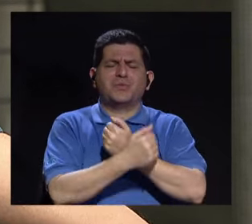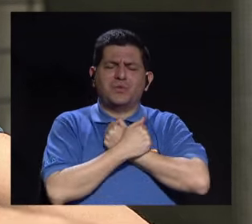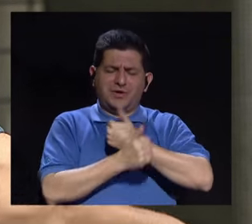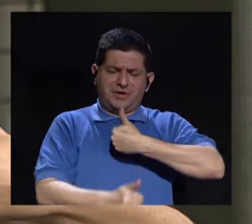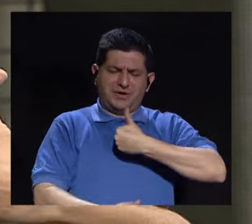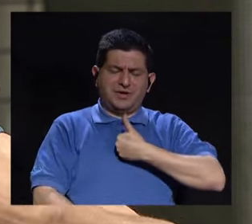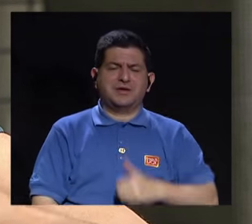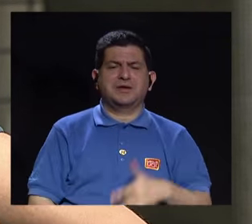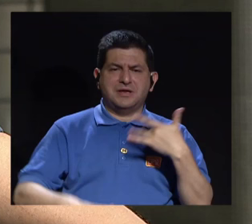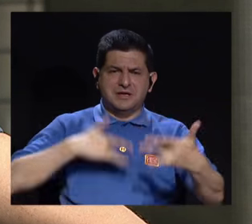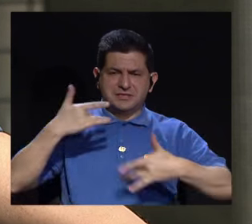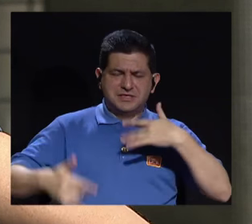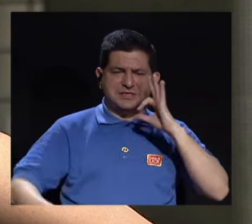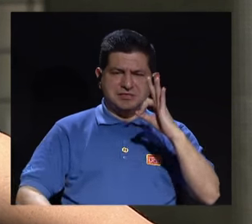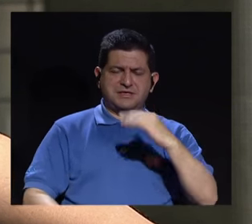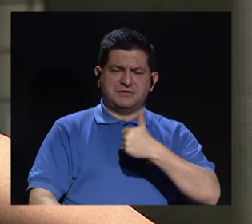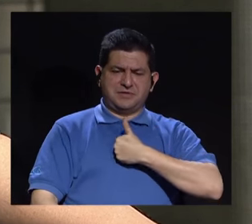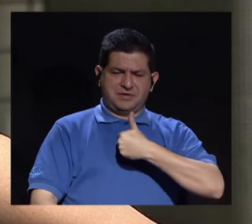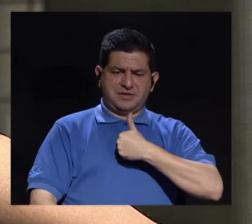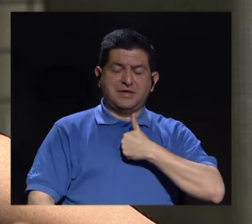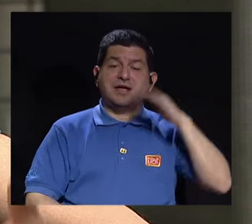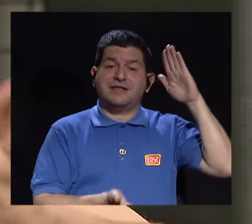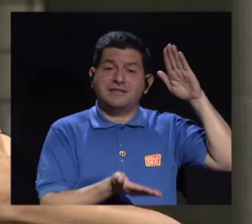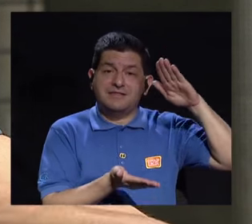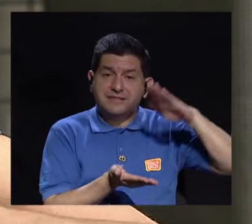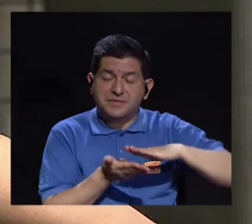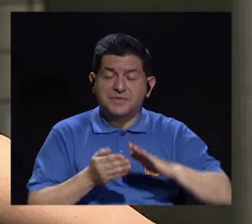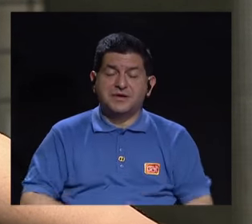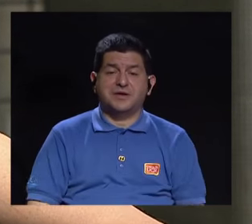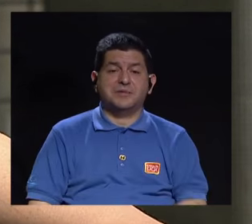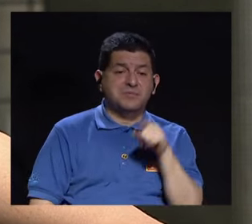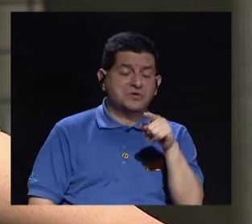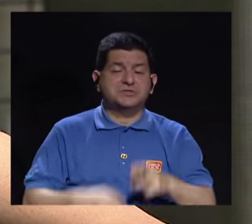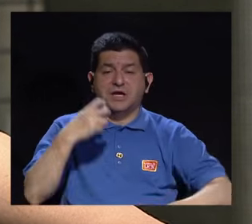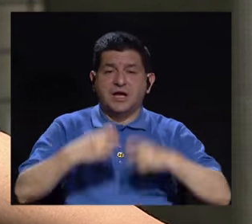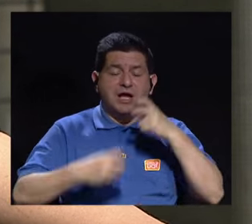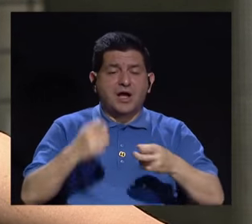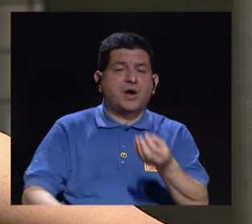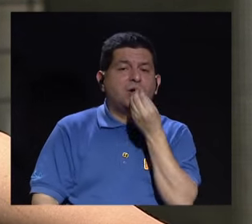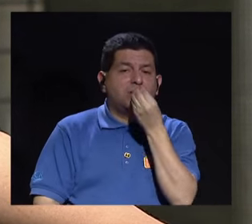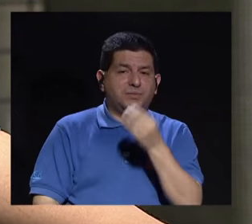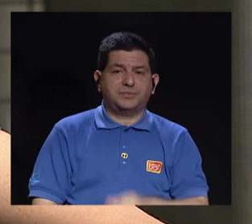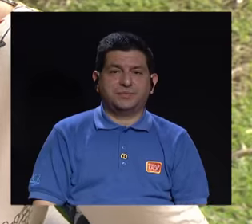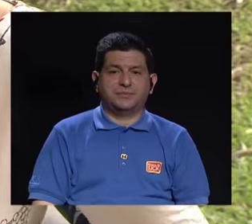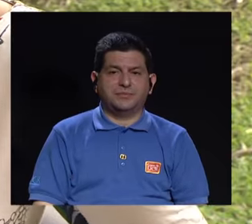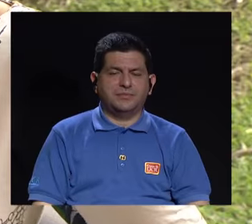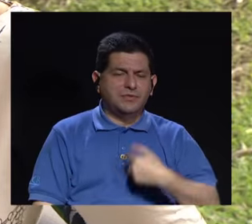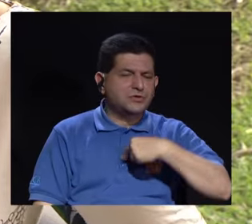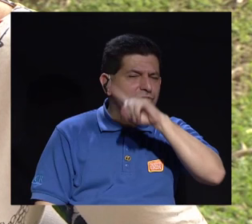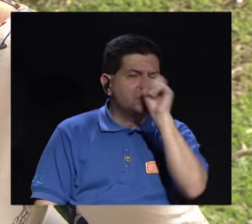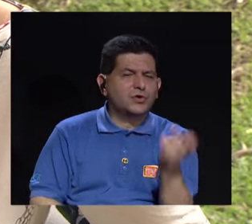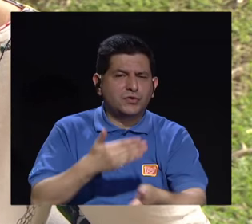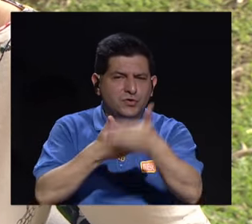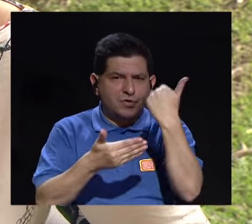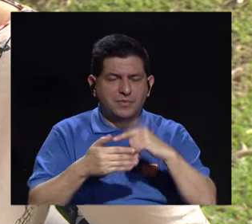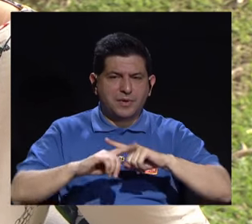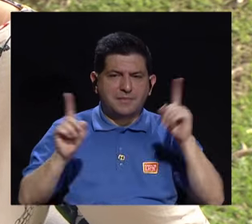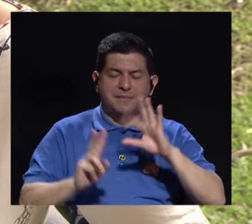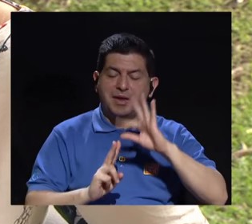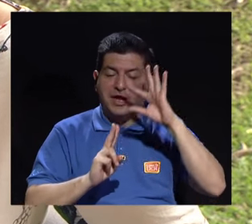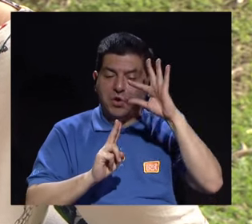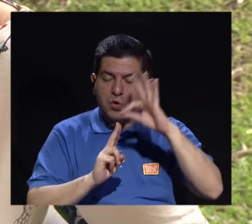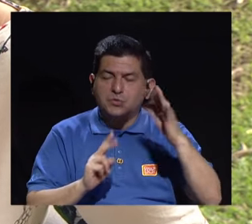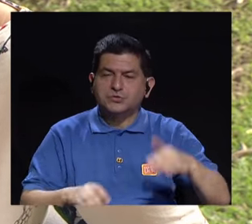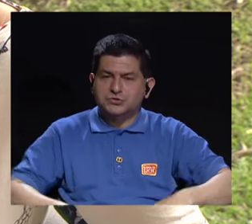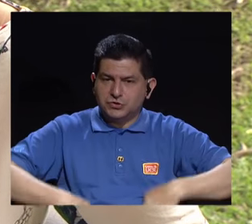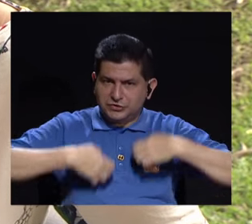autoestima, que se siente bien consigo misma, evidentemente disminuimos la probabilidad de un trastorno alimentario. Quizás, no se lo pregunté antes, pero hay algunas